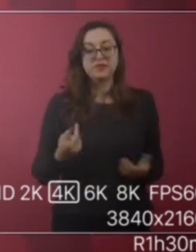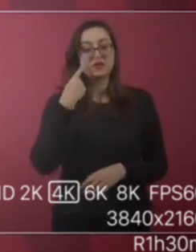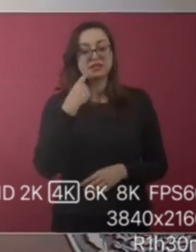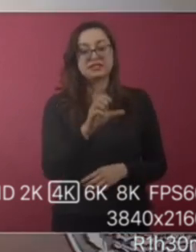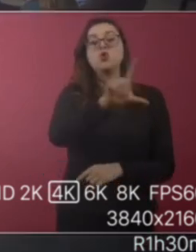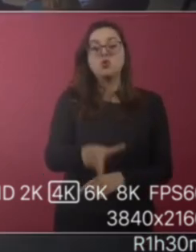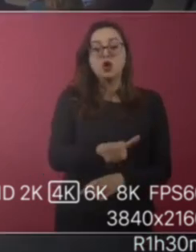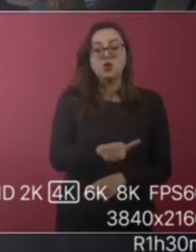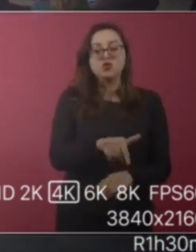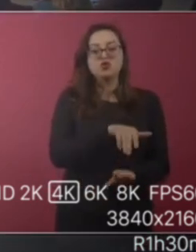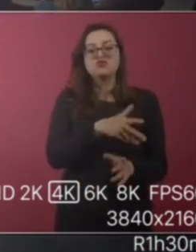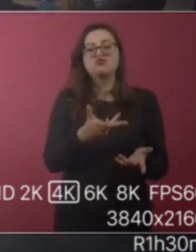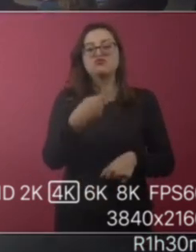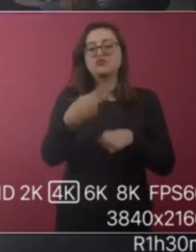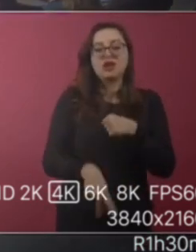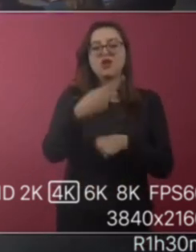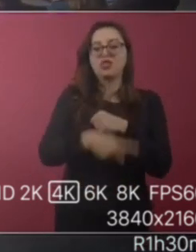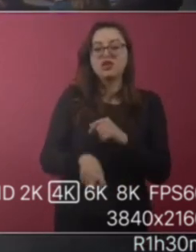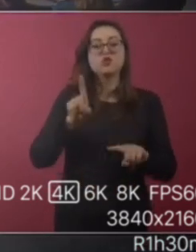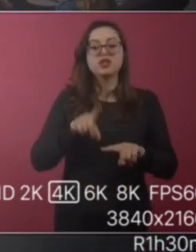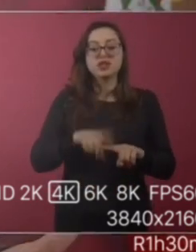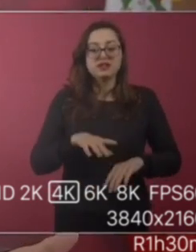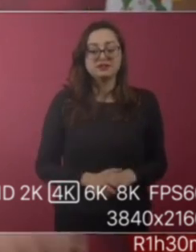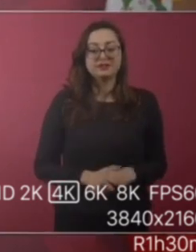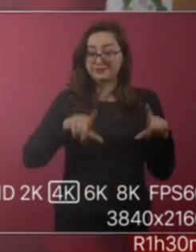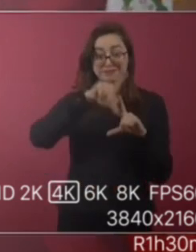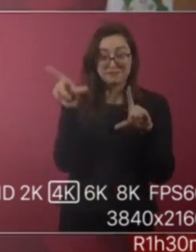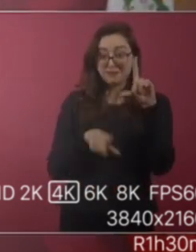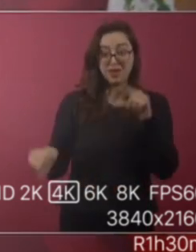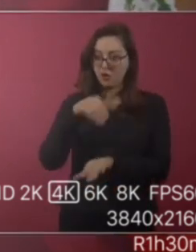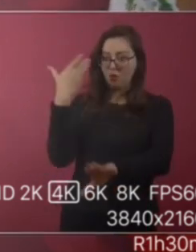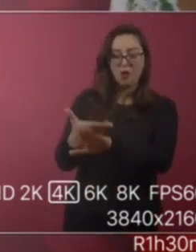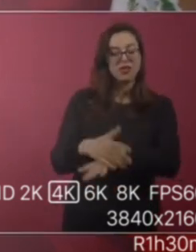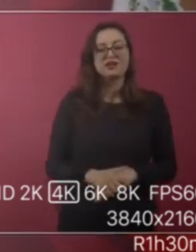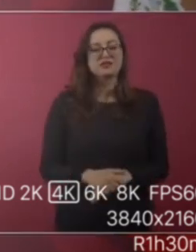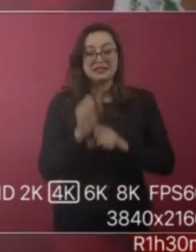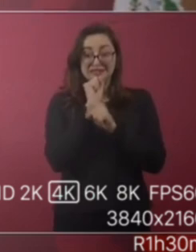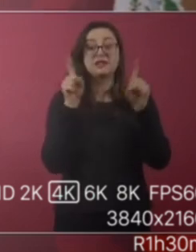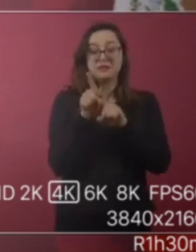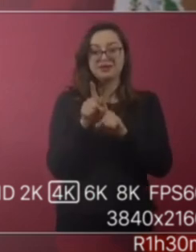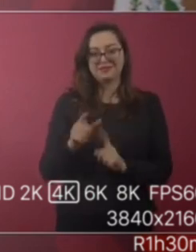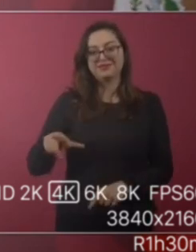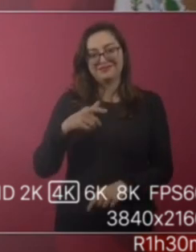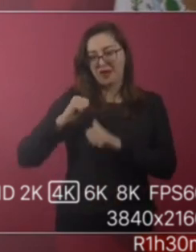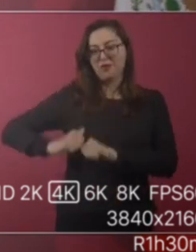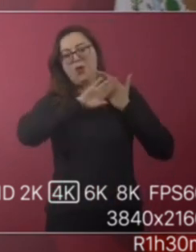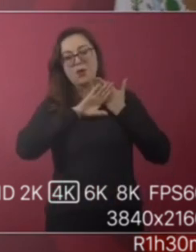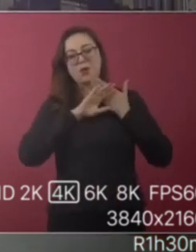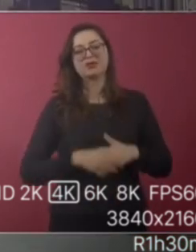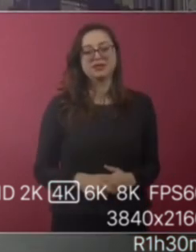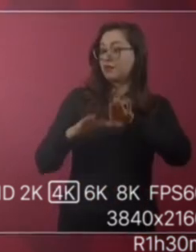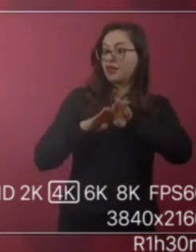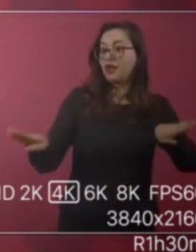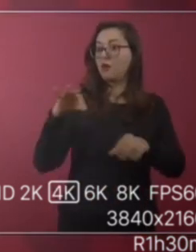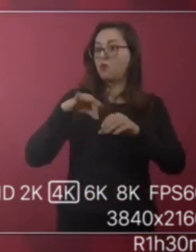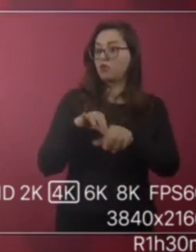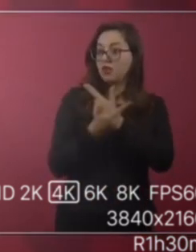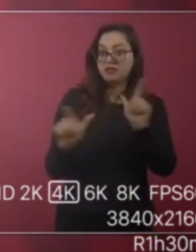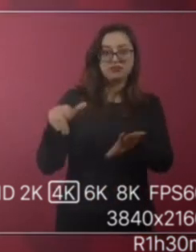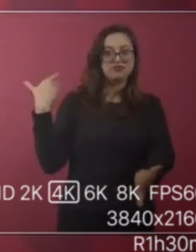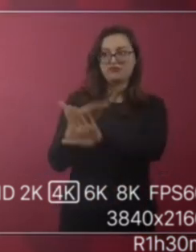un asunto así? ¿A quién perjudica? Al país y a la autoridad. Y al presidente. A la democracia.